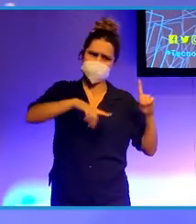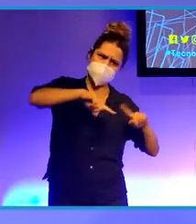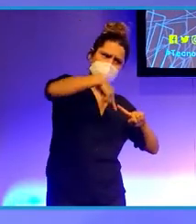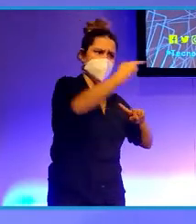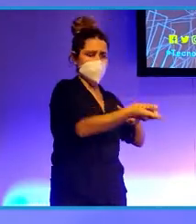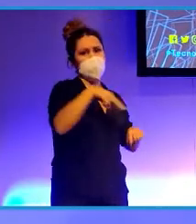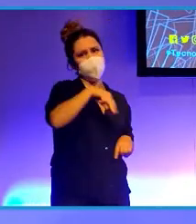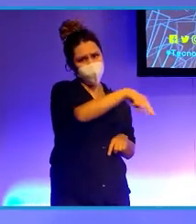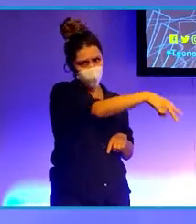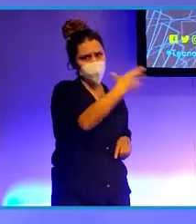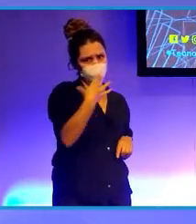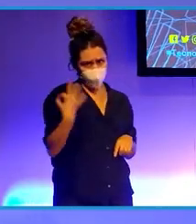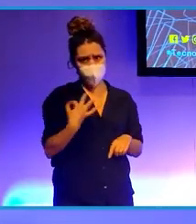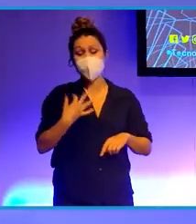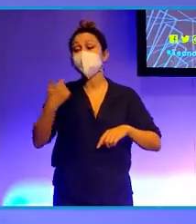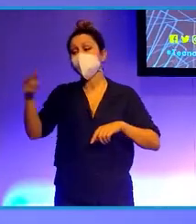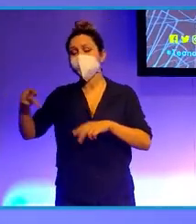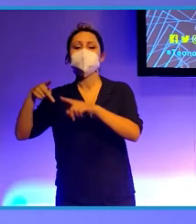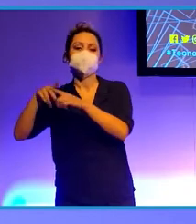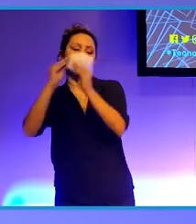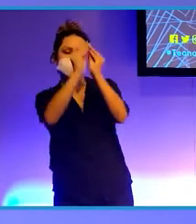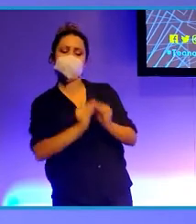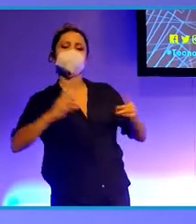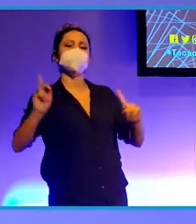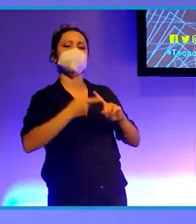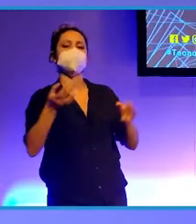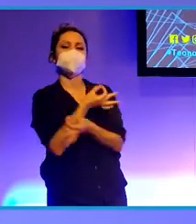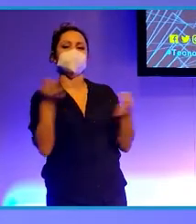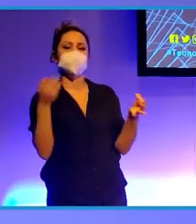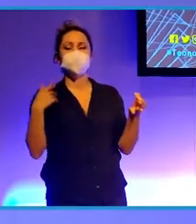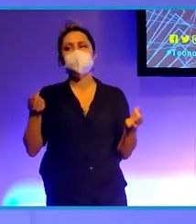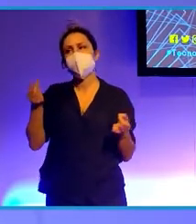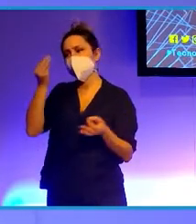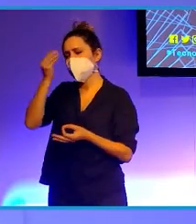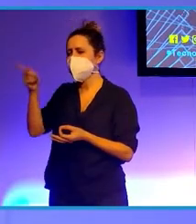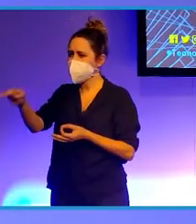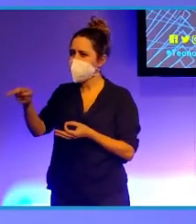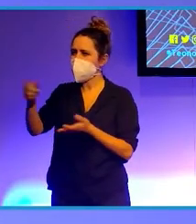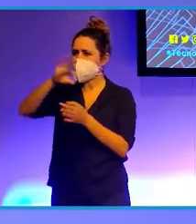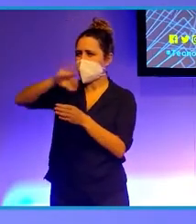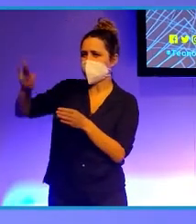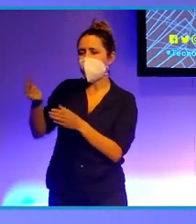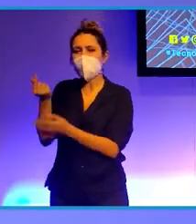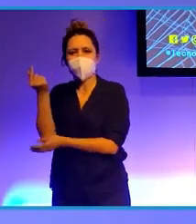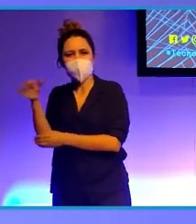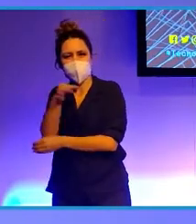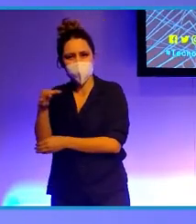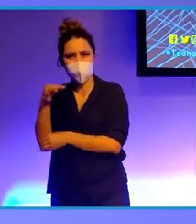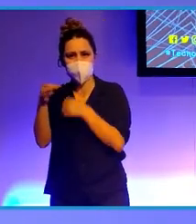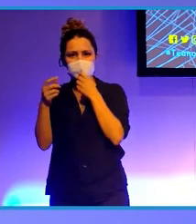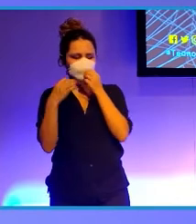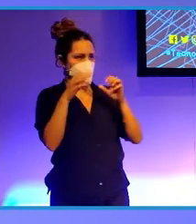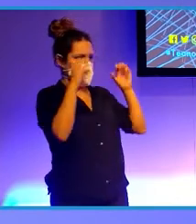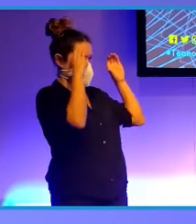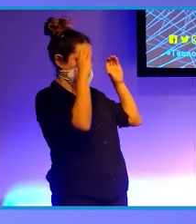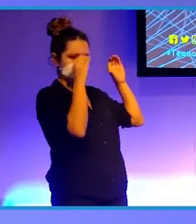Afortunadamente lo arregló. Y yo muy agradecida le pregunté al señor si aceptaba en efectivo o tarjeta. Y él, que me miró con los ojos bien